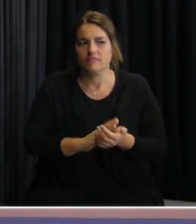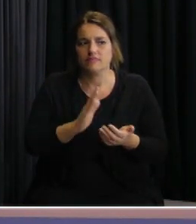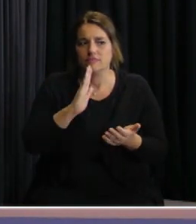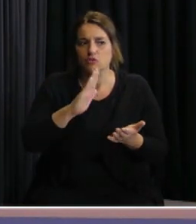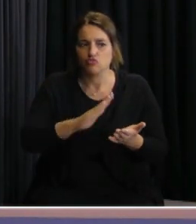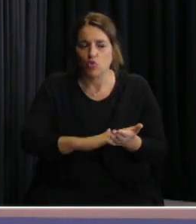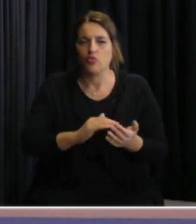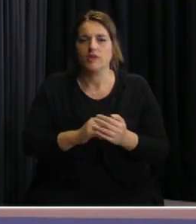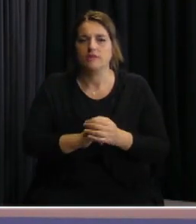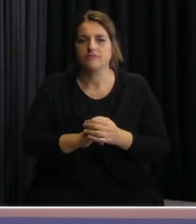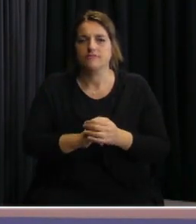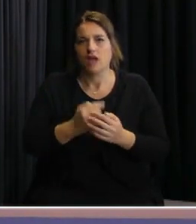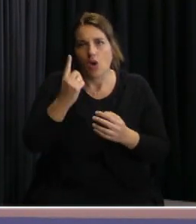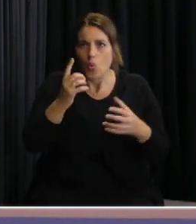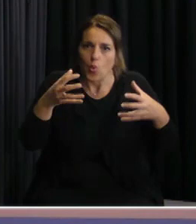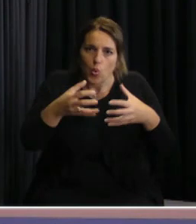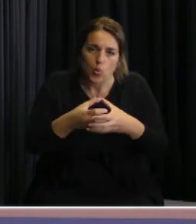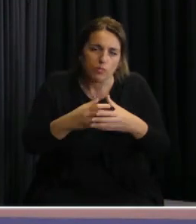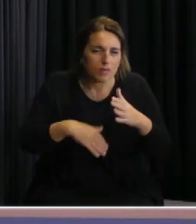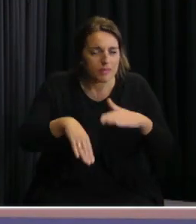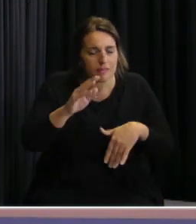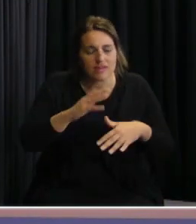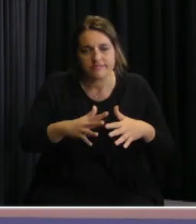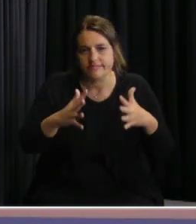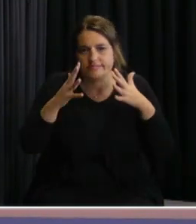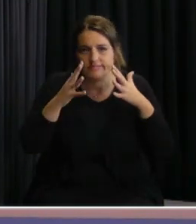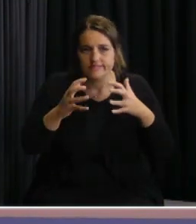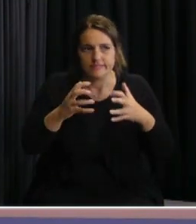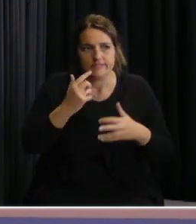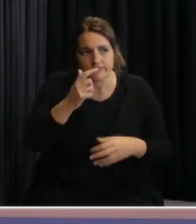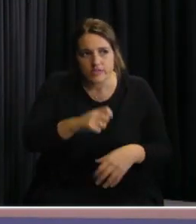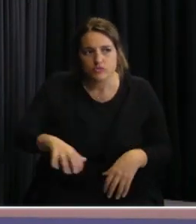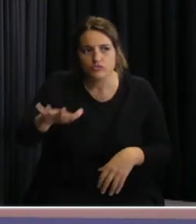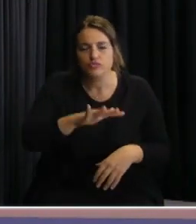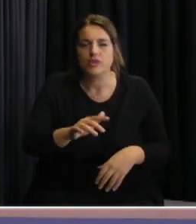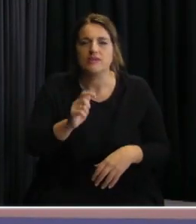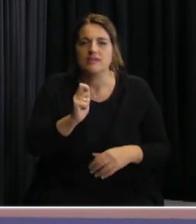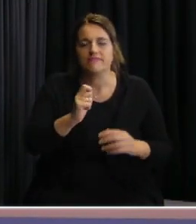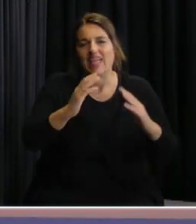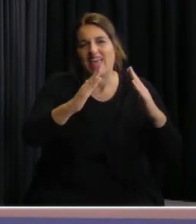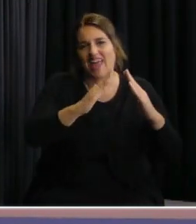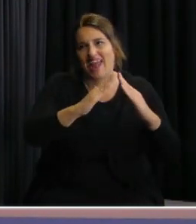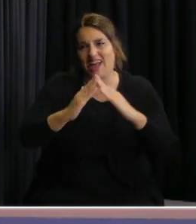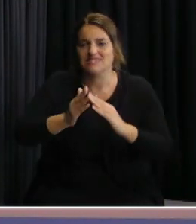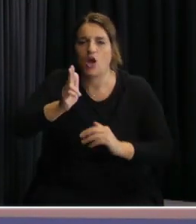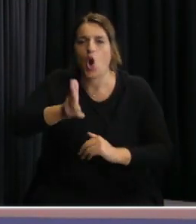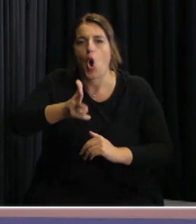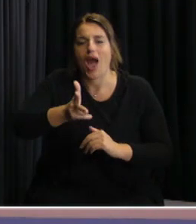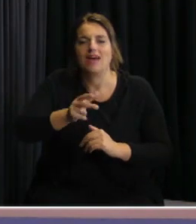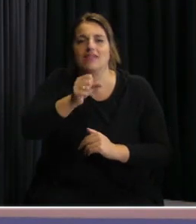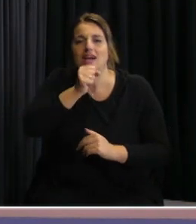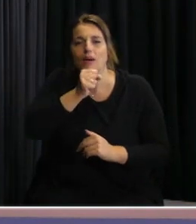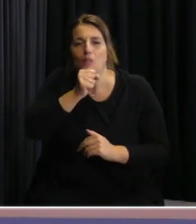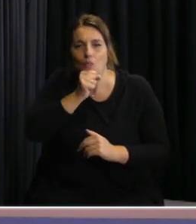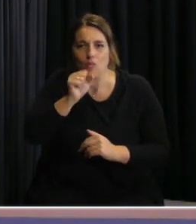vinculado a uno de los sectores más vulnerables de la sociedad, que son las casas de salud, los hogares de